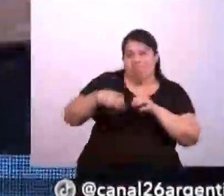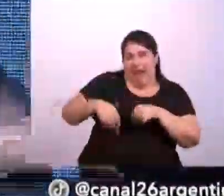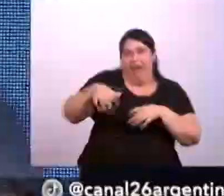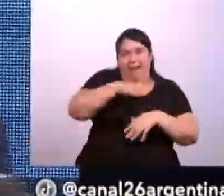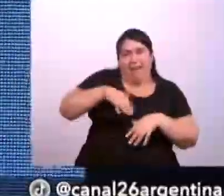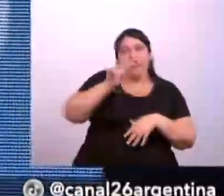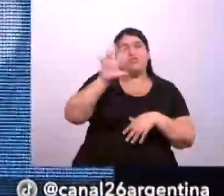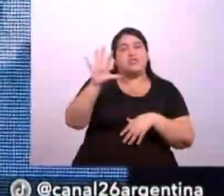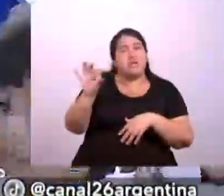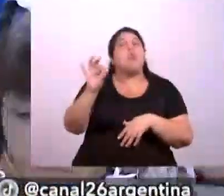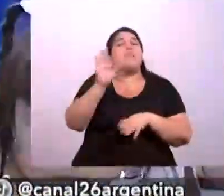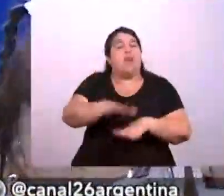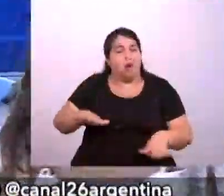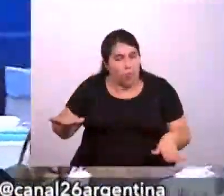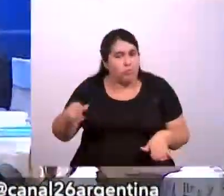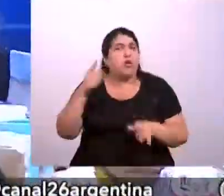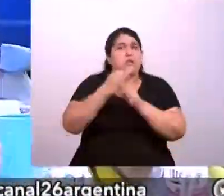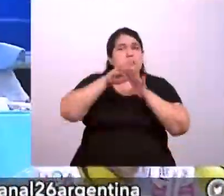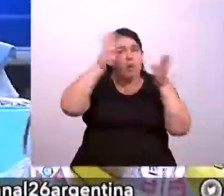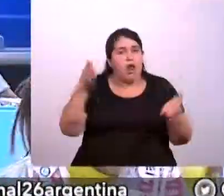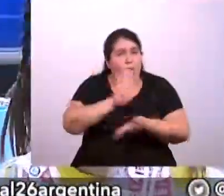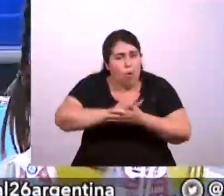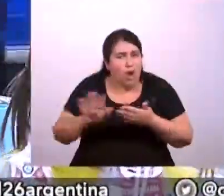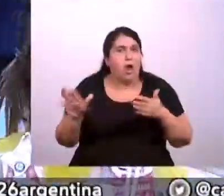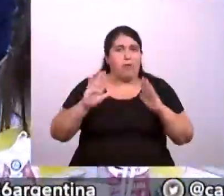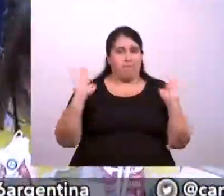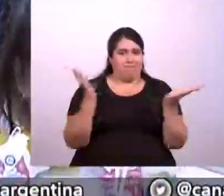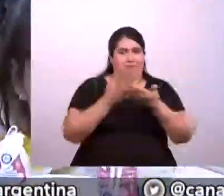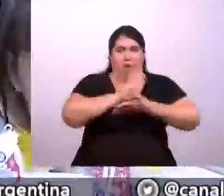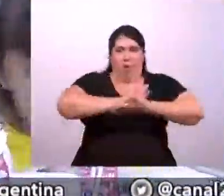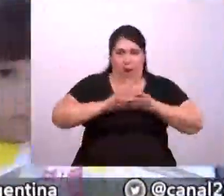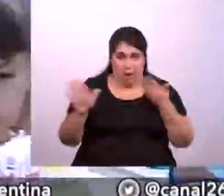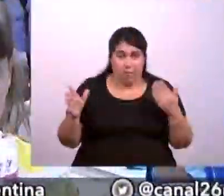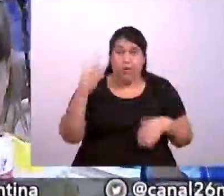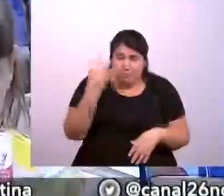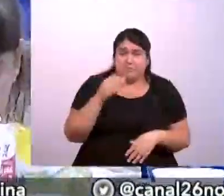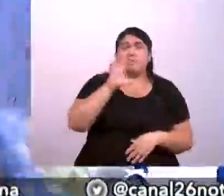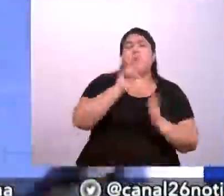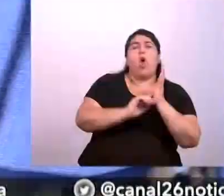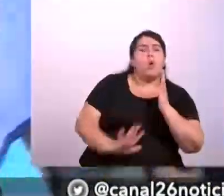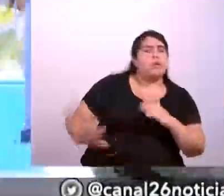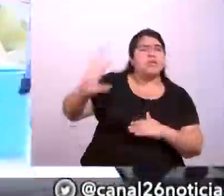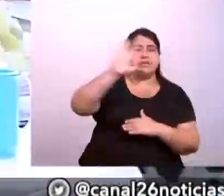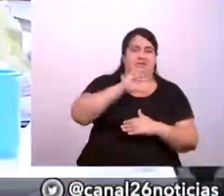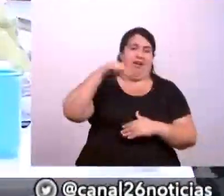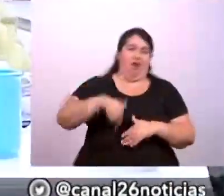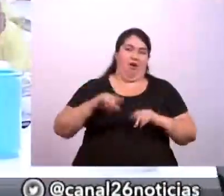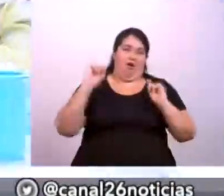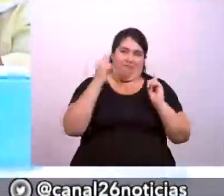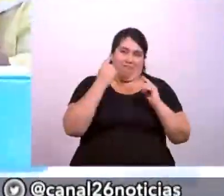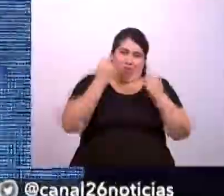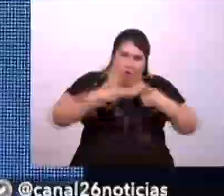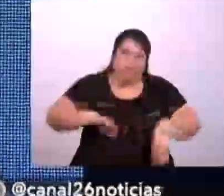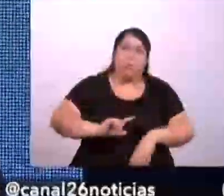lectivo. En un jardín nuevo, en un edificio nuevo. Pero en toda la provincia de Buenos Aires, hoy celebramos primero de